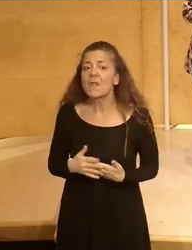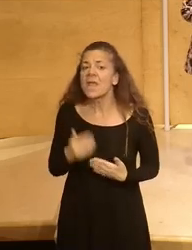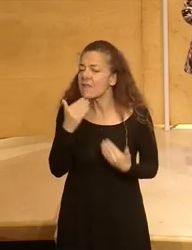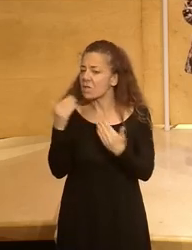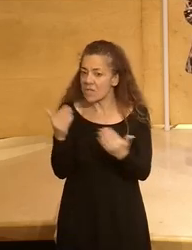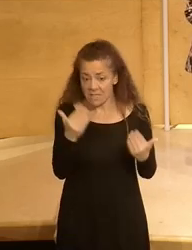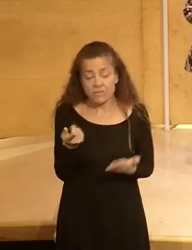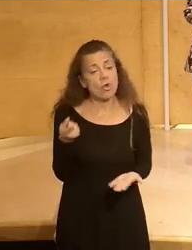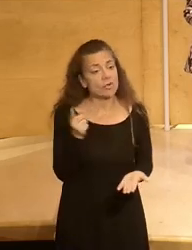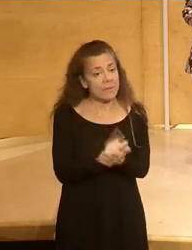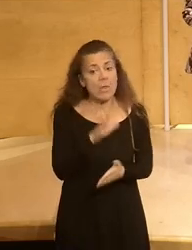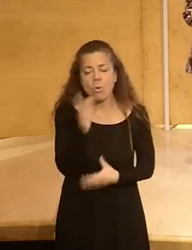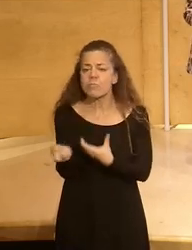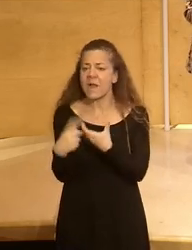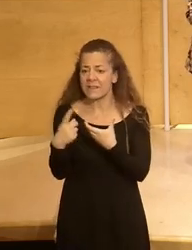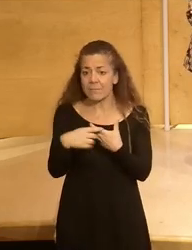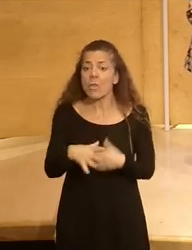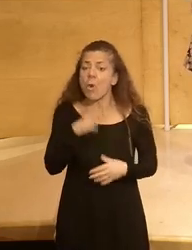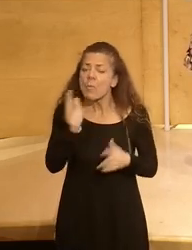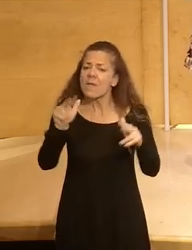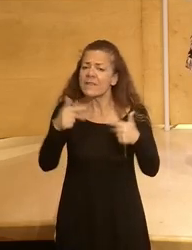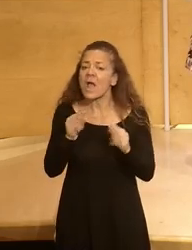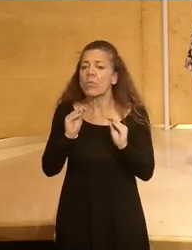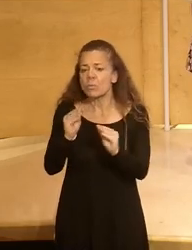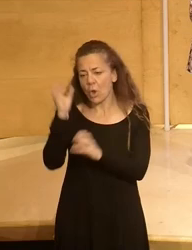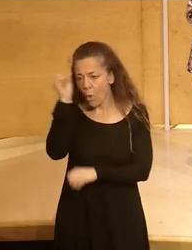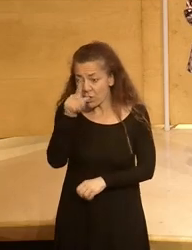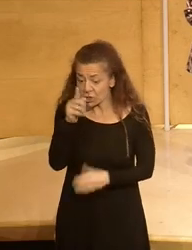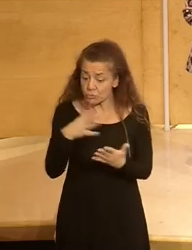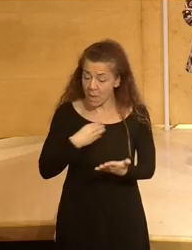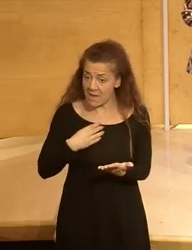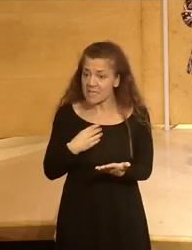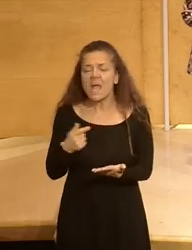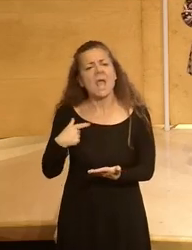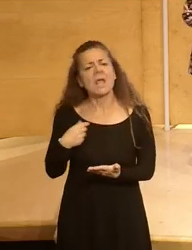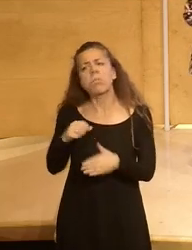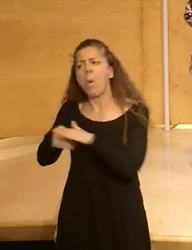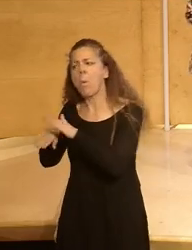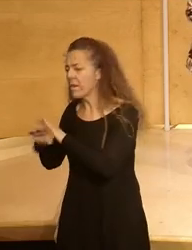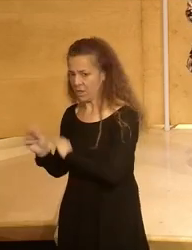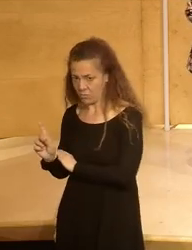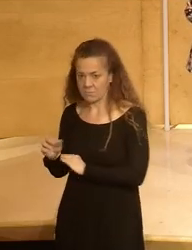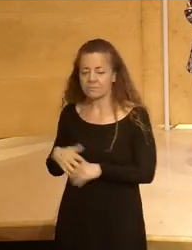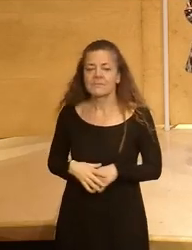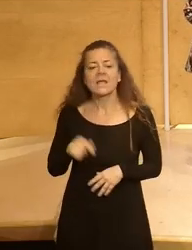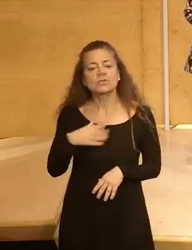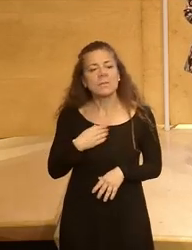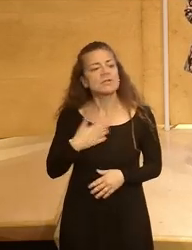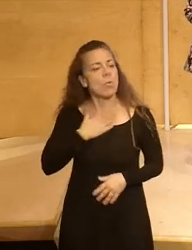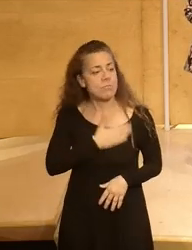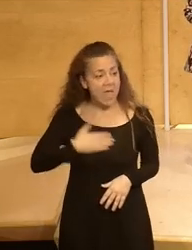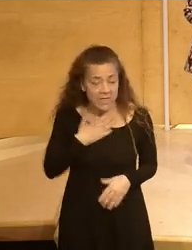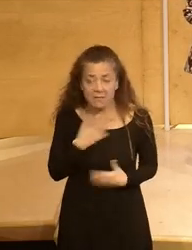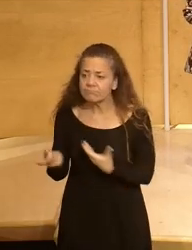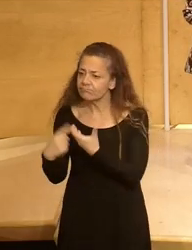daros las gracias una vez más por haber participado por haber dejado vuestro pozo en esos papeles que ya os digo no van a ser papeles mojados ha sido un placer